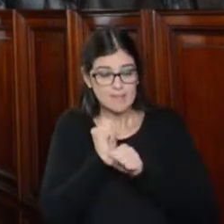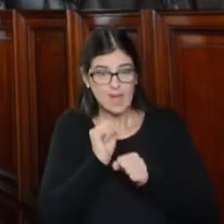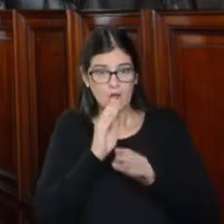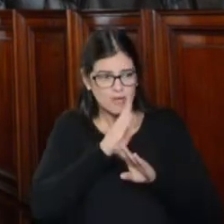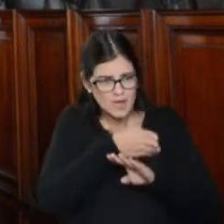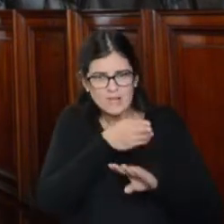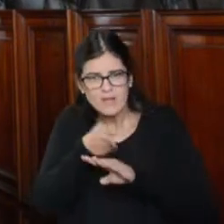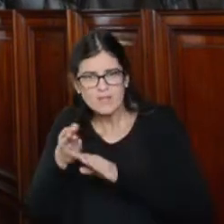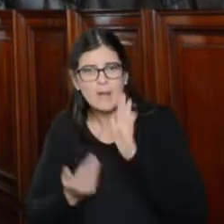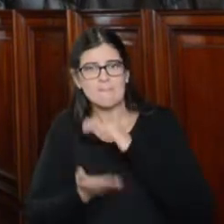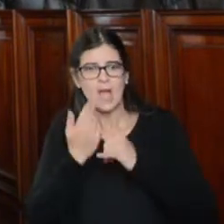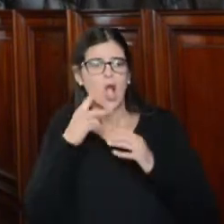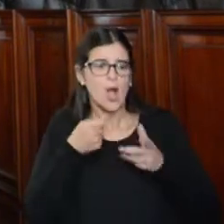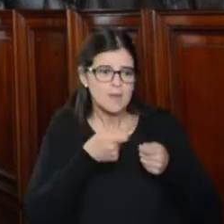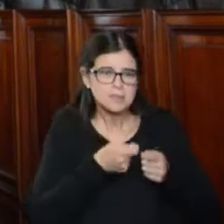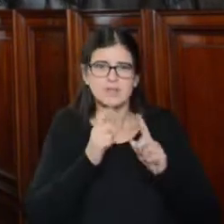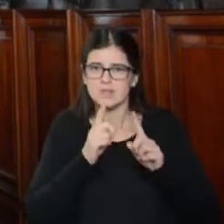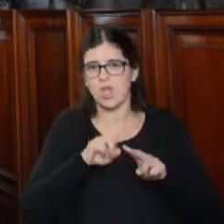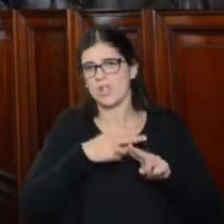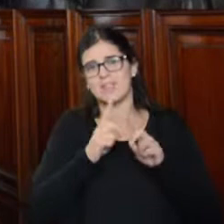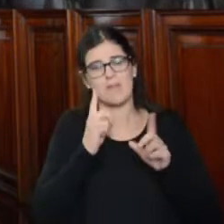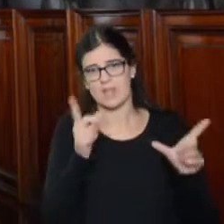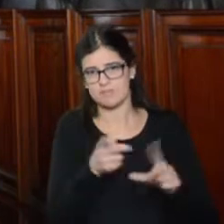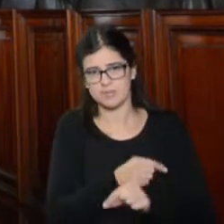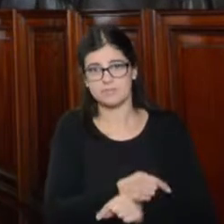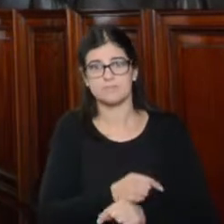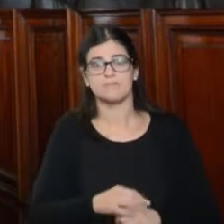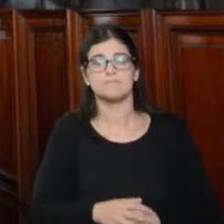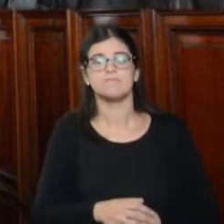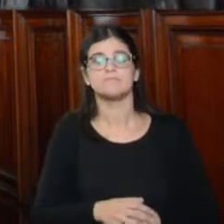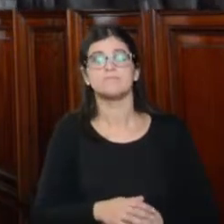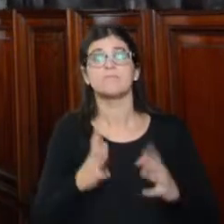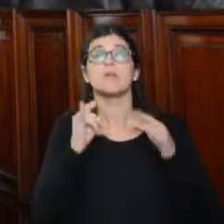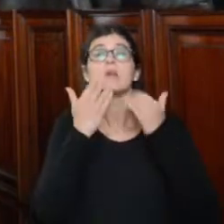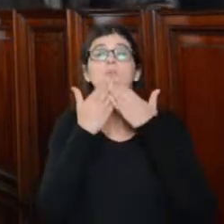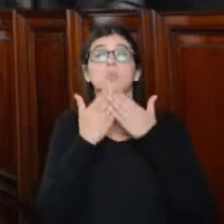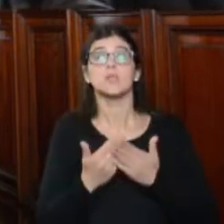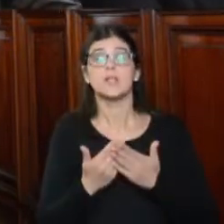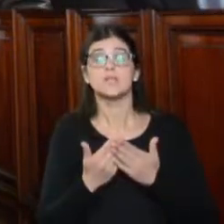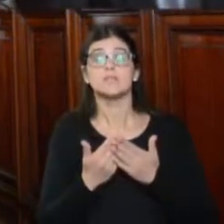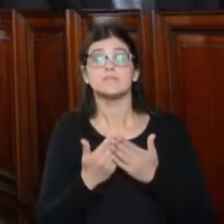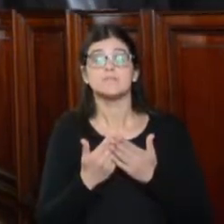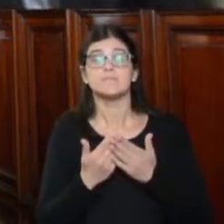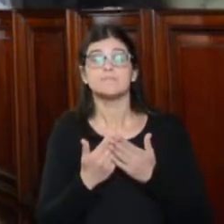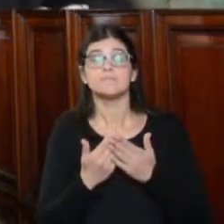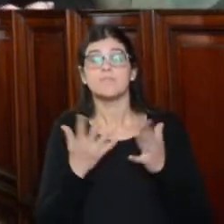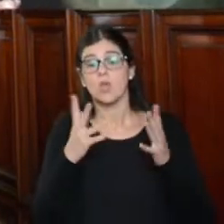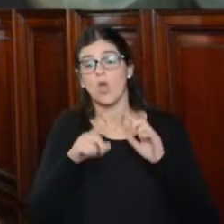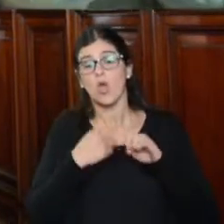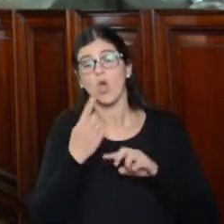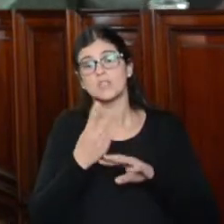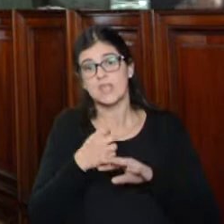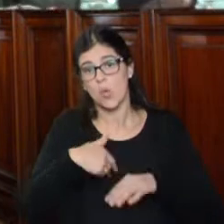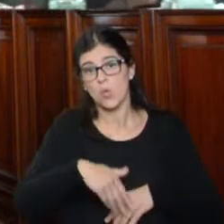prácticas intimidatorias que deben cesar. Gracias, señor Habrá una segunda